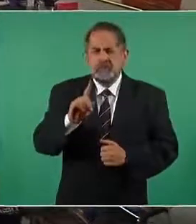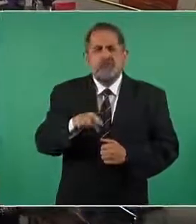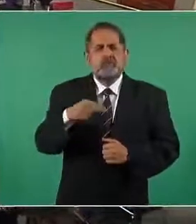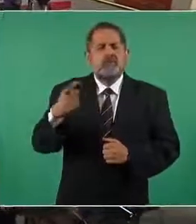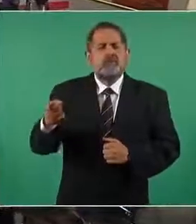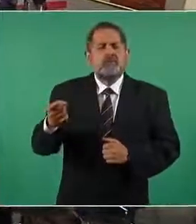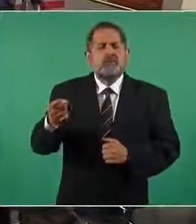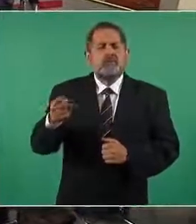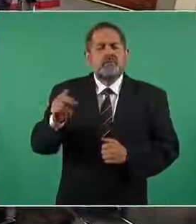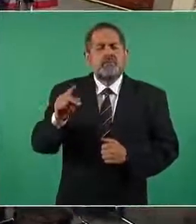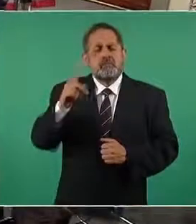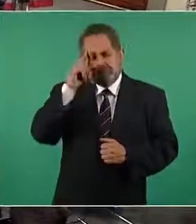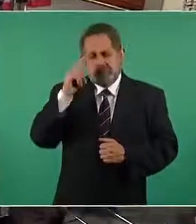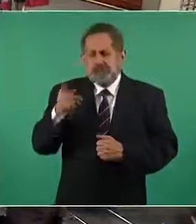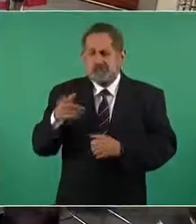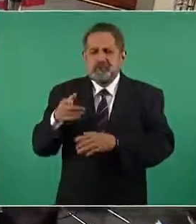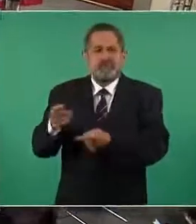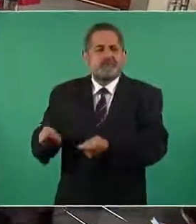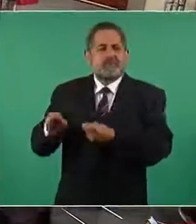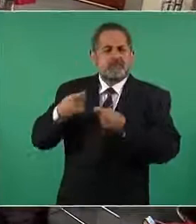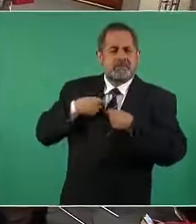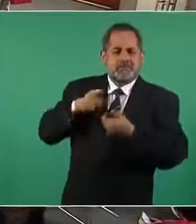que entregaron